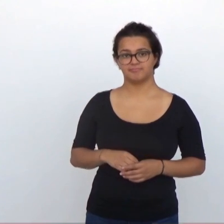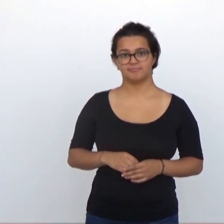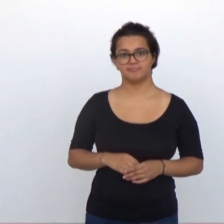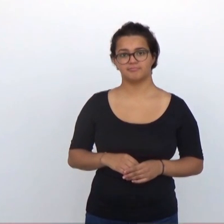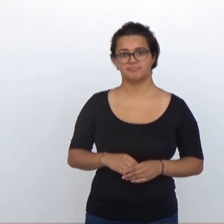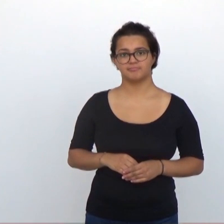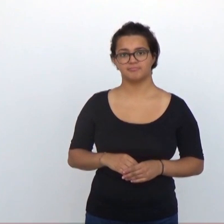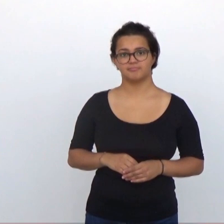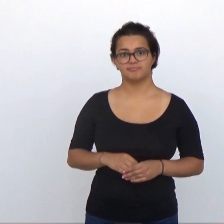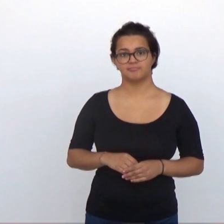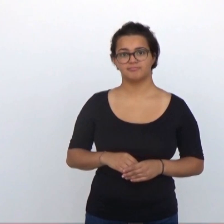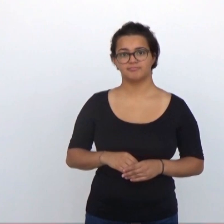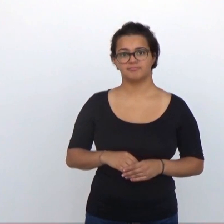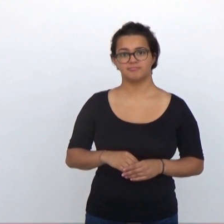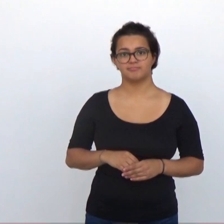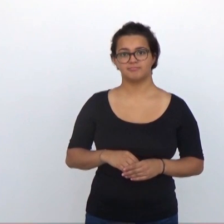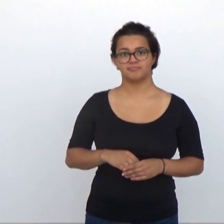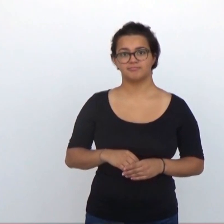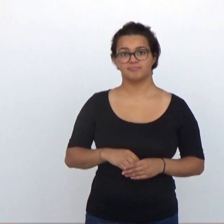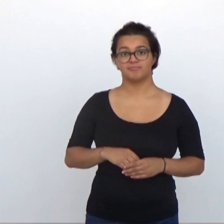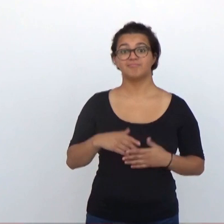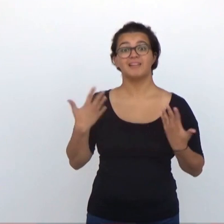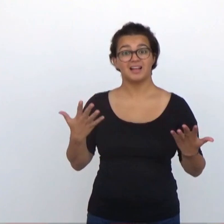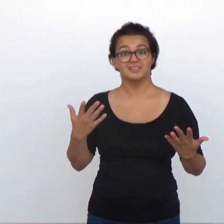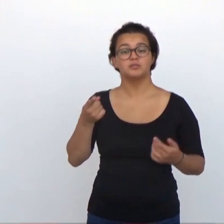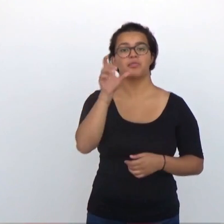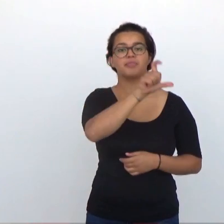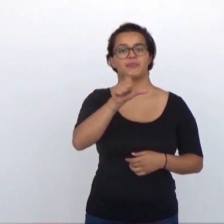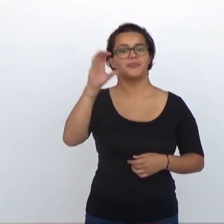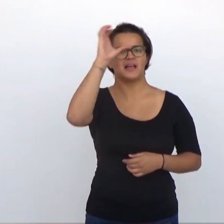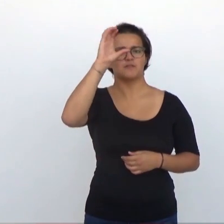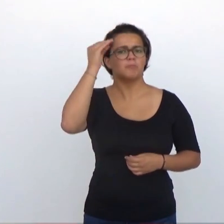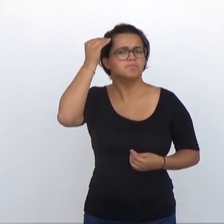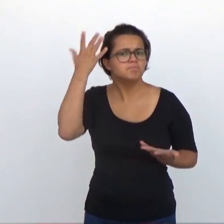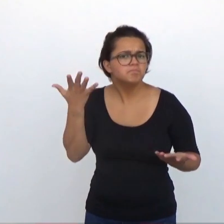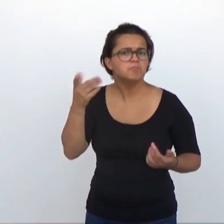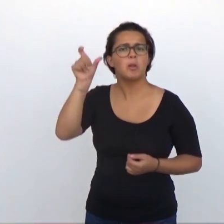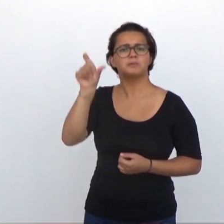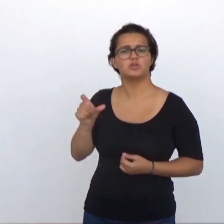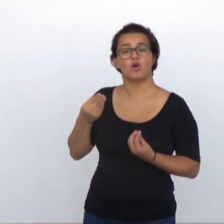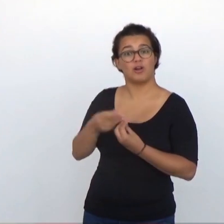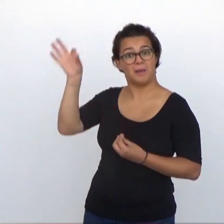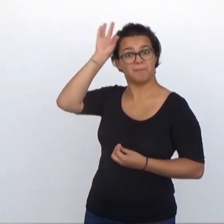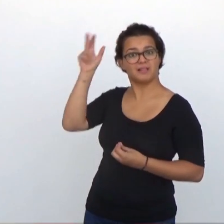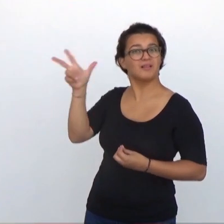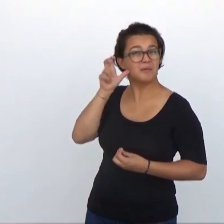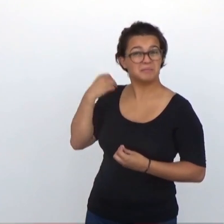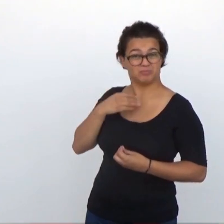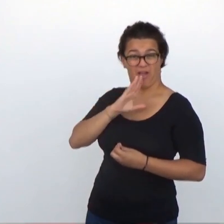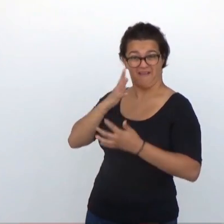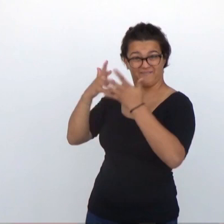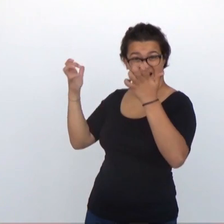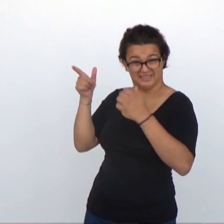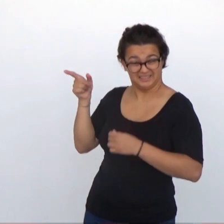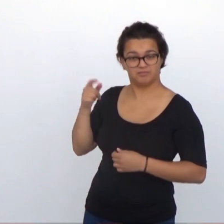El reloj de la plaza marcó las 4 de la tarde. Y así es como los científicos creen que una persona oye esta misma frase